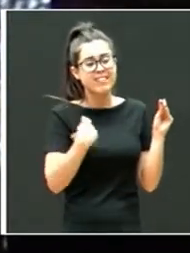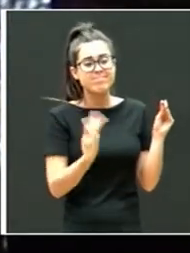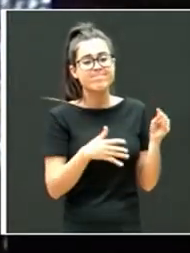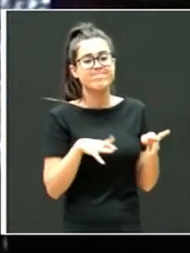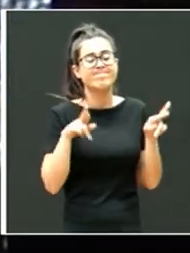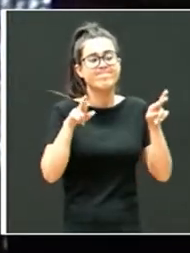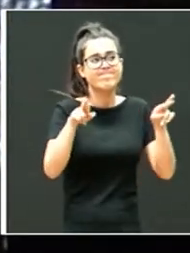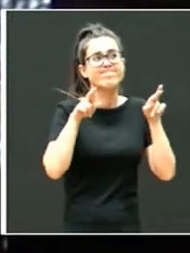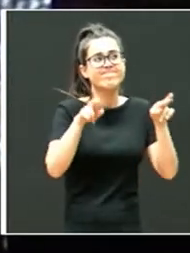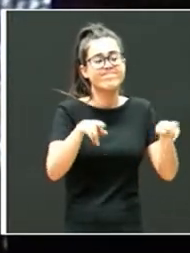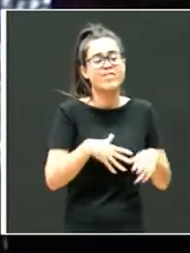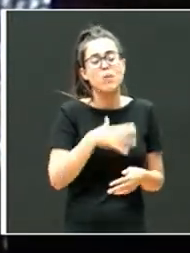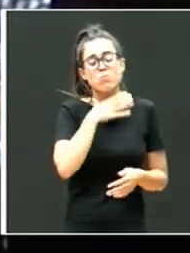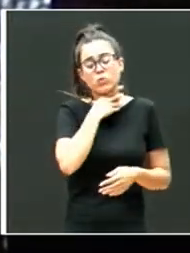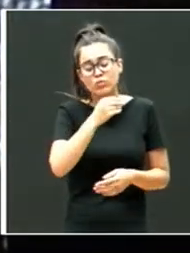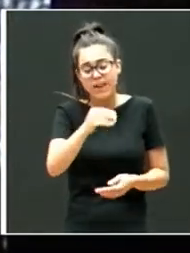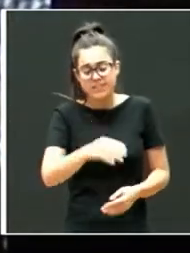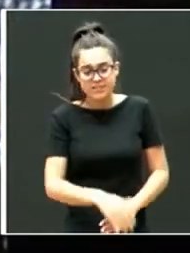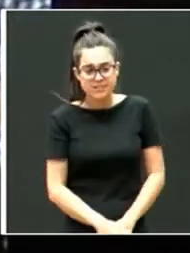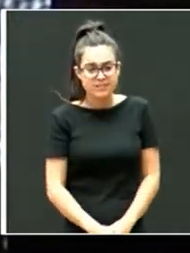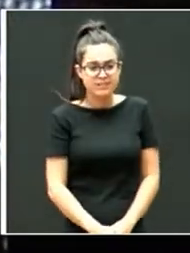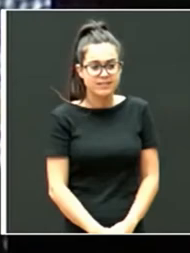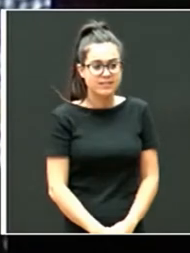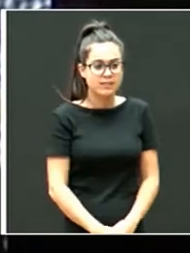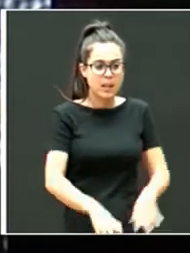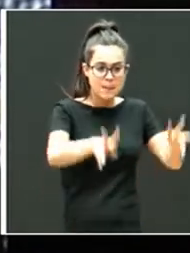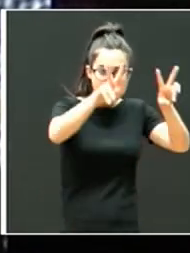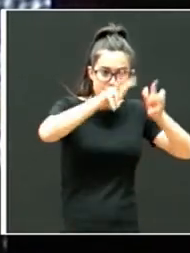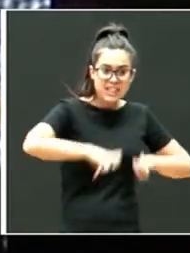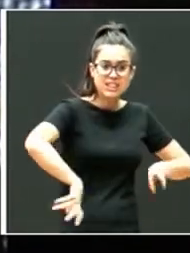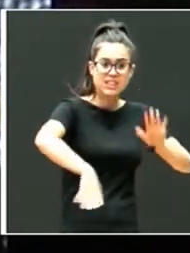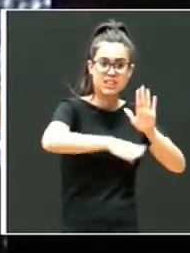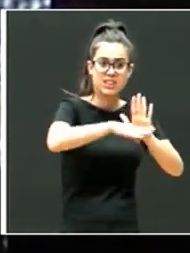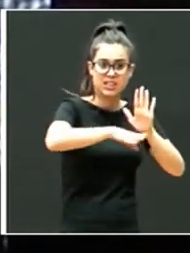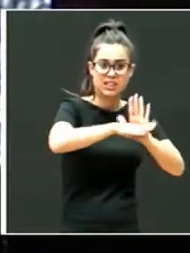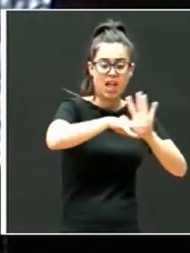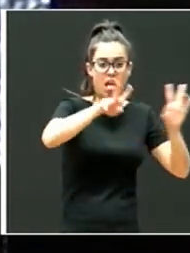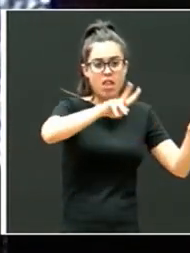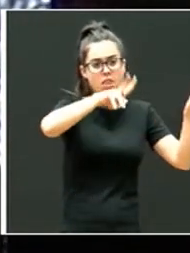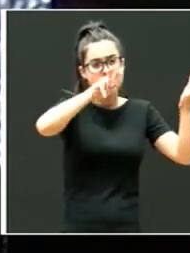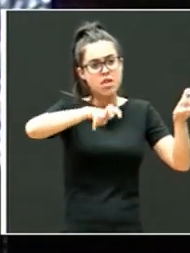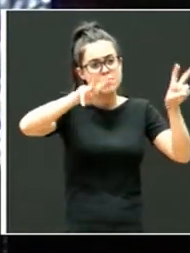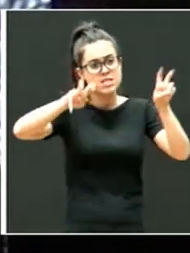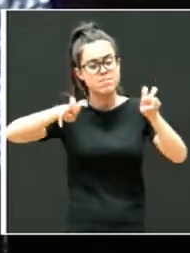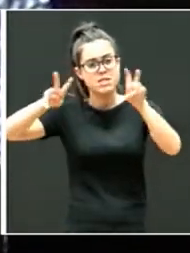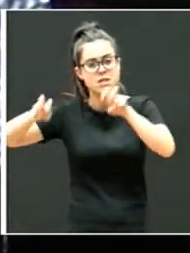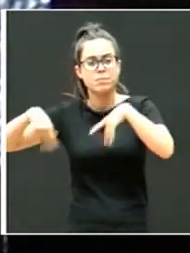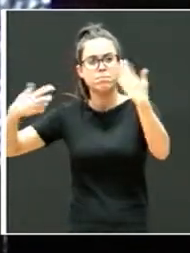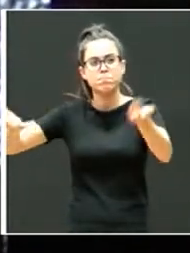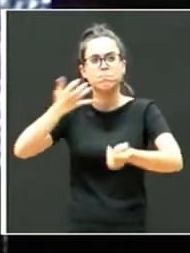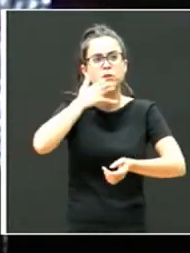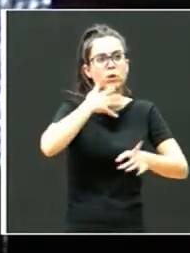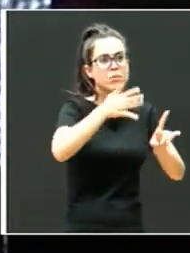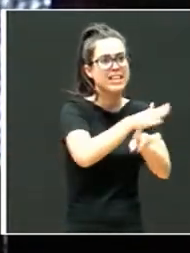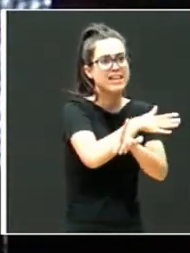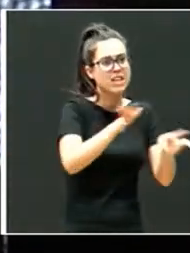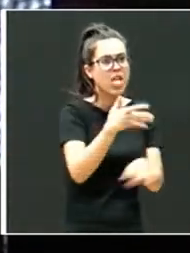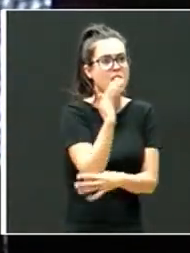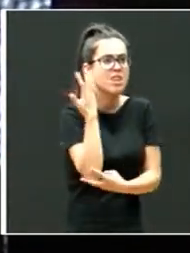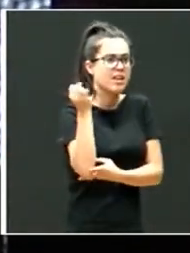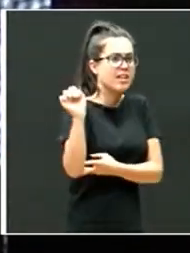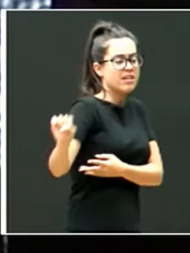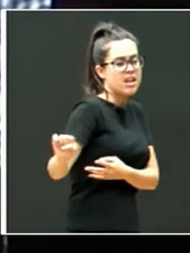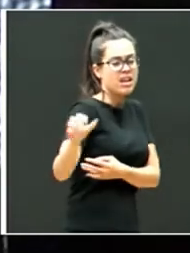muchísimo que se siguiera investigando sobre todos los temas de cómo el maltrato, la negligencia, la